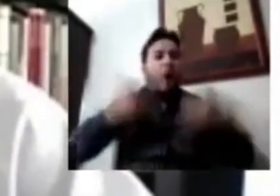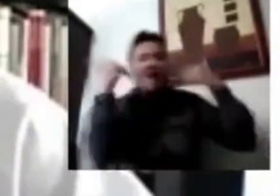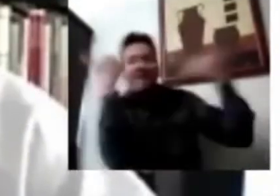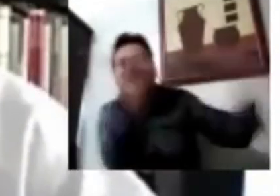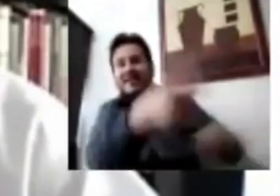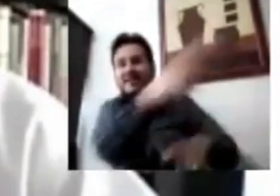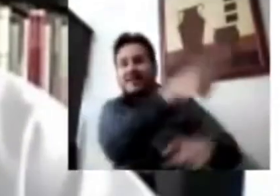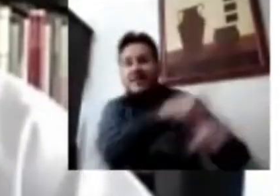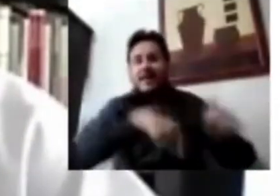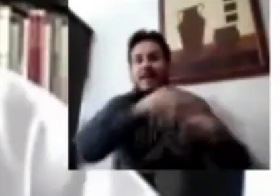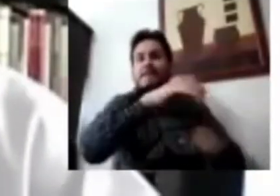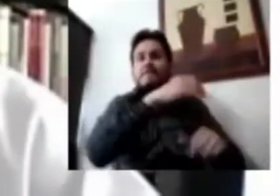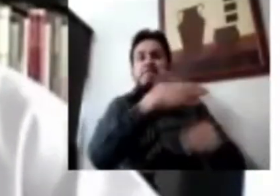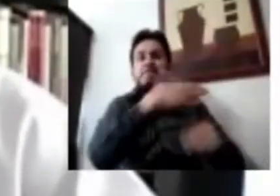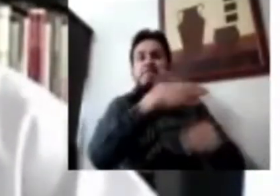general,